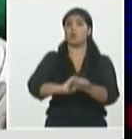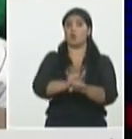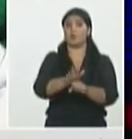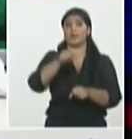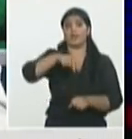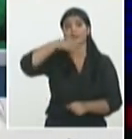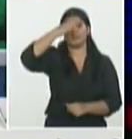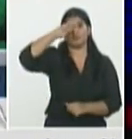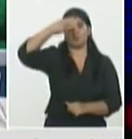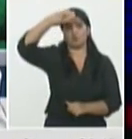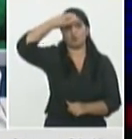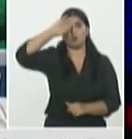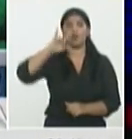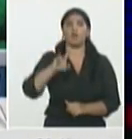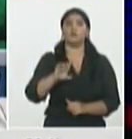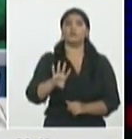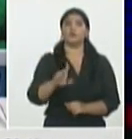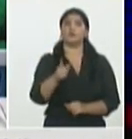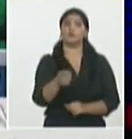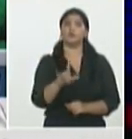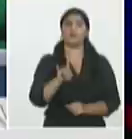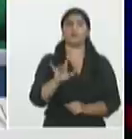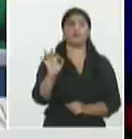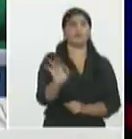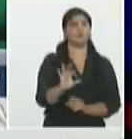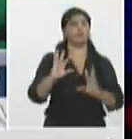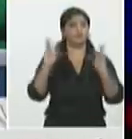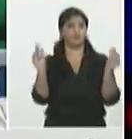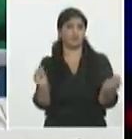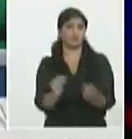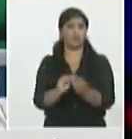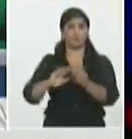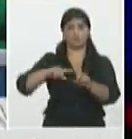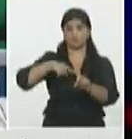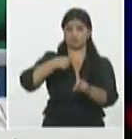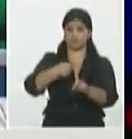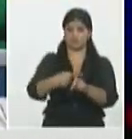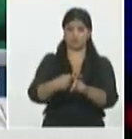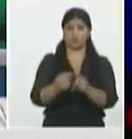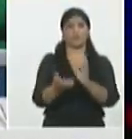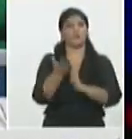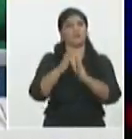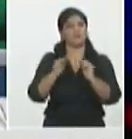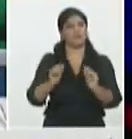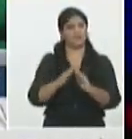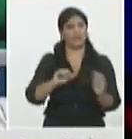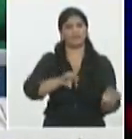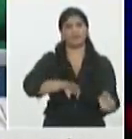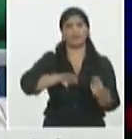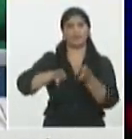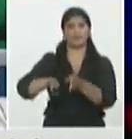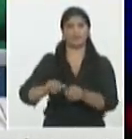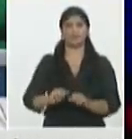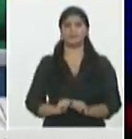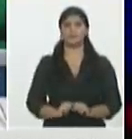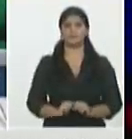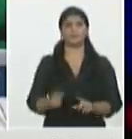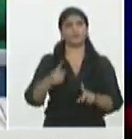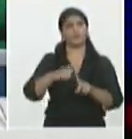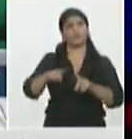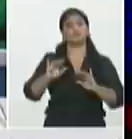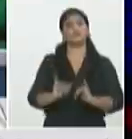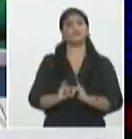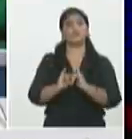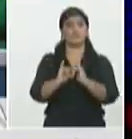94.9% de todos los diagnosticados en nuestro país por otro lado una cifra